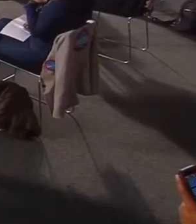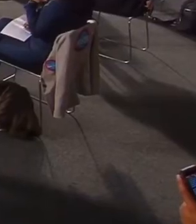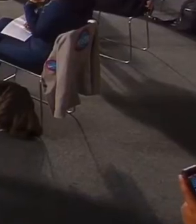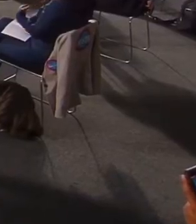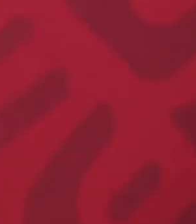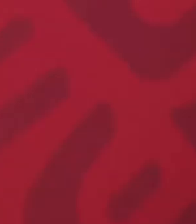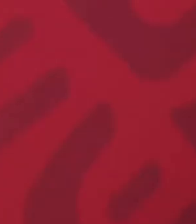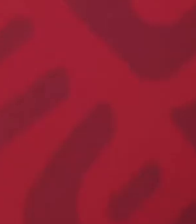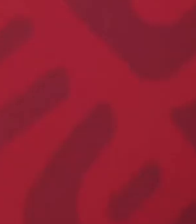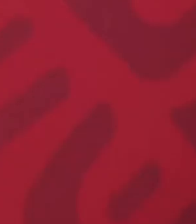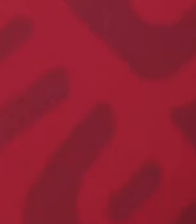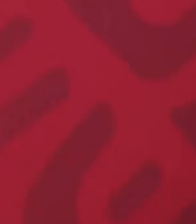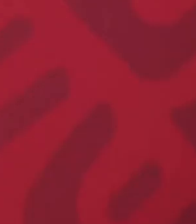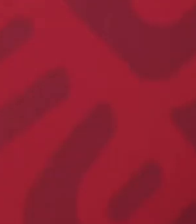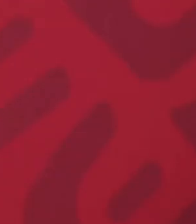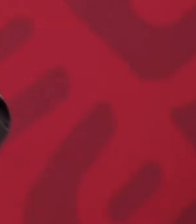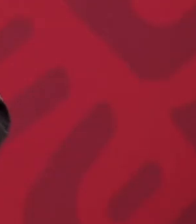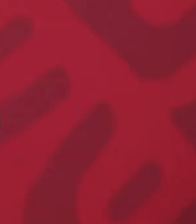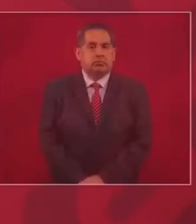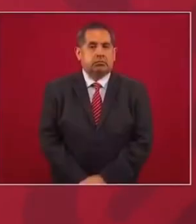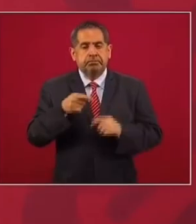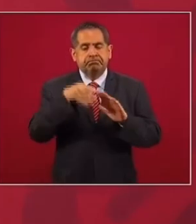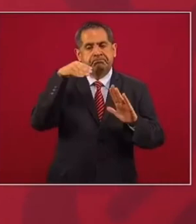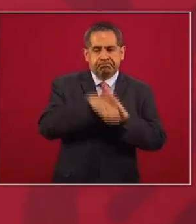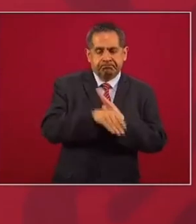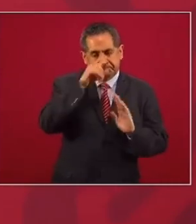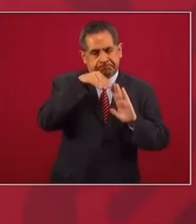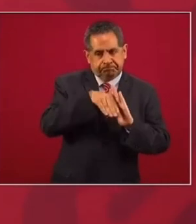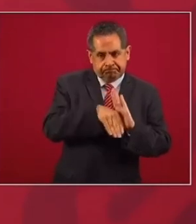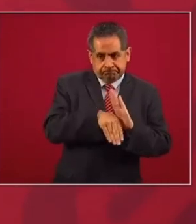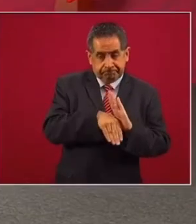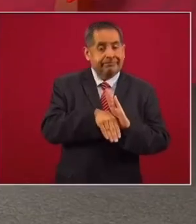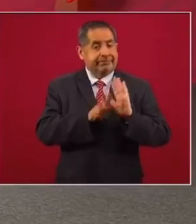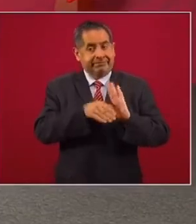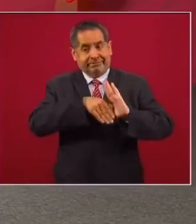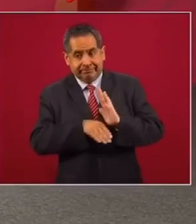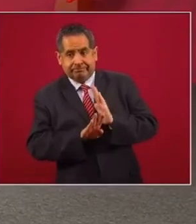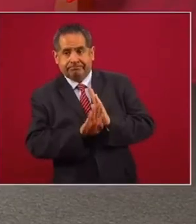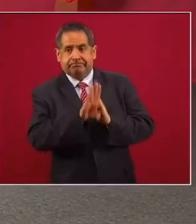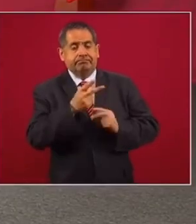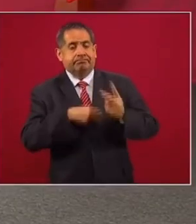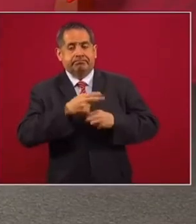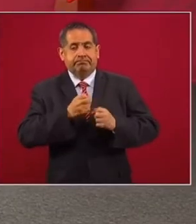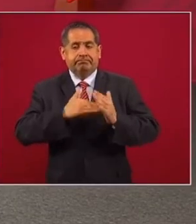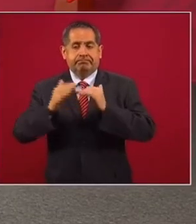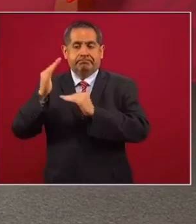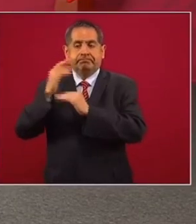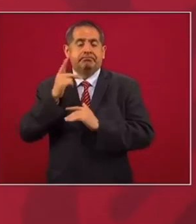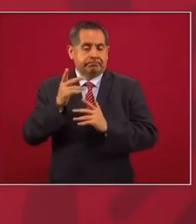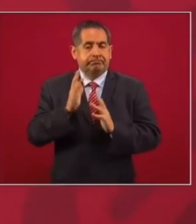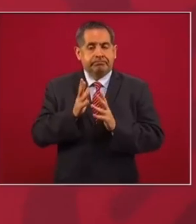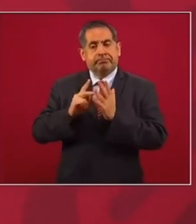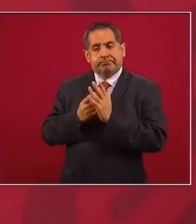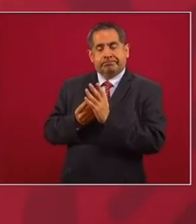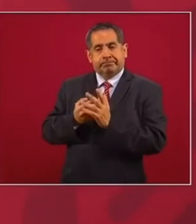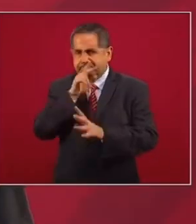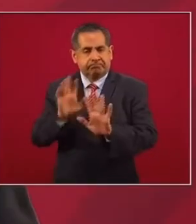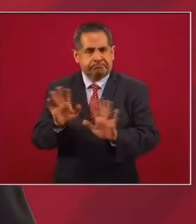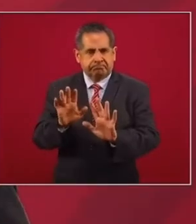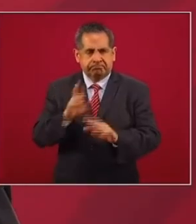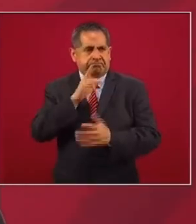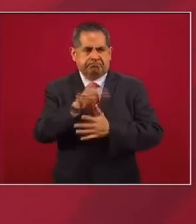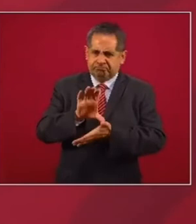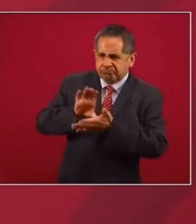una V, caímos, esto es lo que estamos viendo ahora, y ya estamos repuntando, ya estamos saliendo.